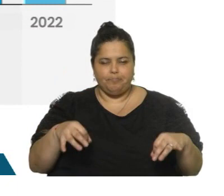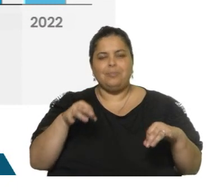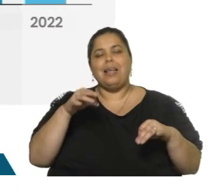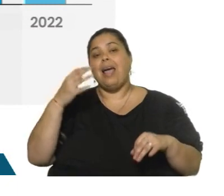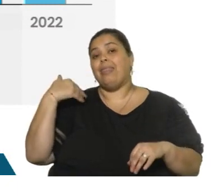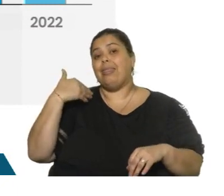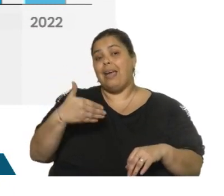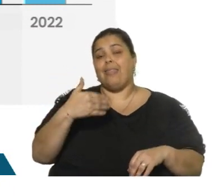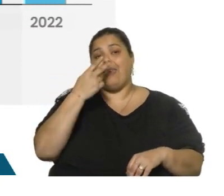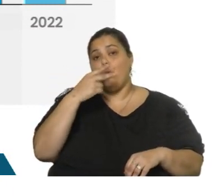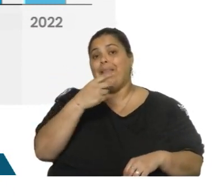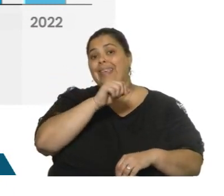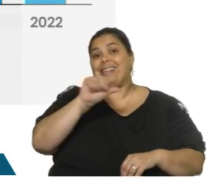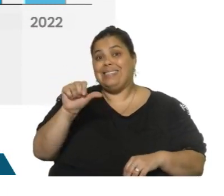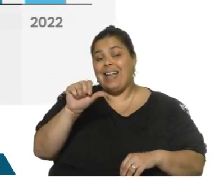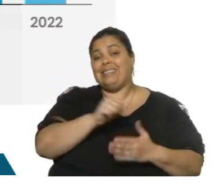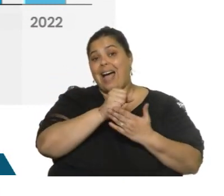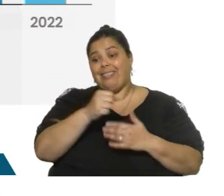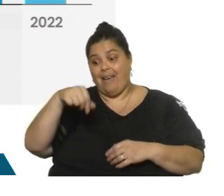2016 en adelante, 2022.